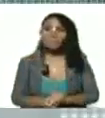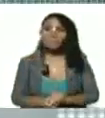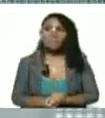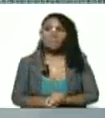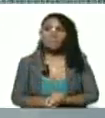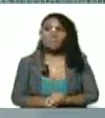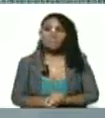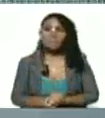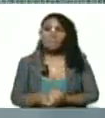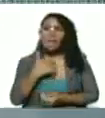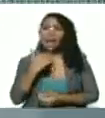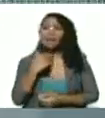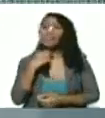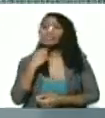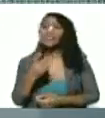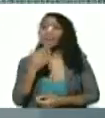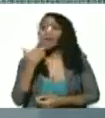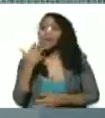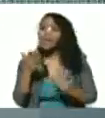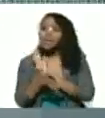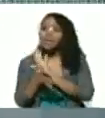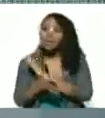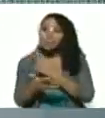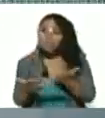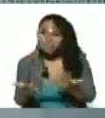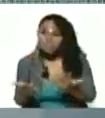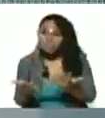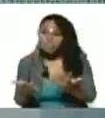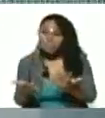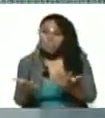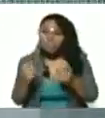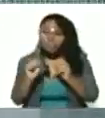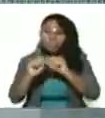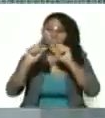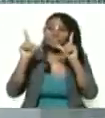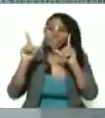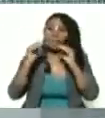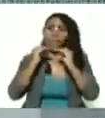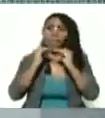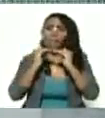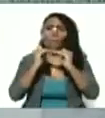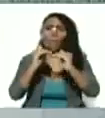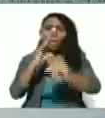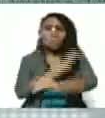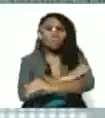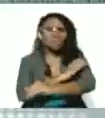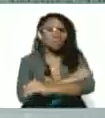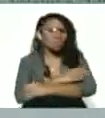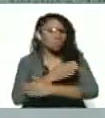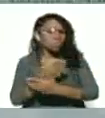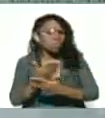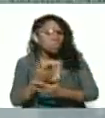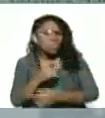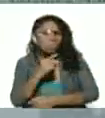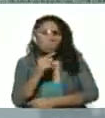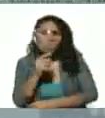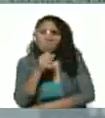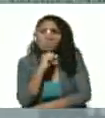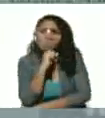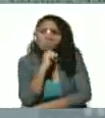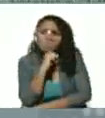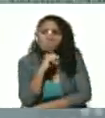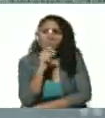No reacciones. ¿Algún vocero ha dicho algo? Me sorprende el silencio en la oposición. Me